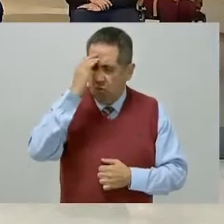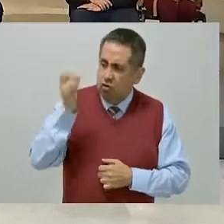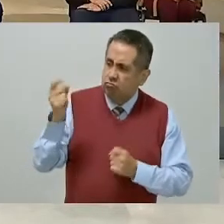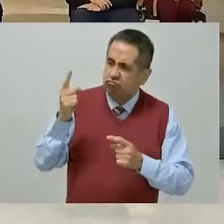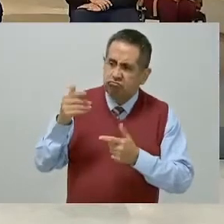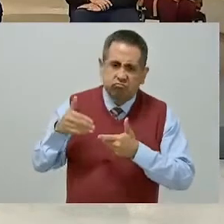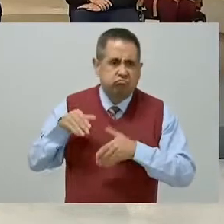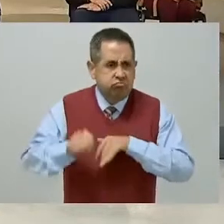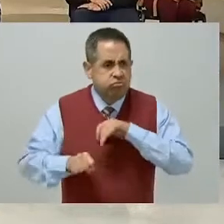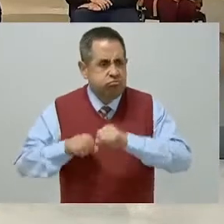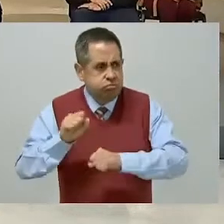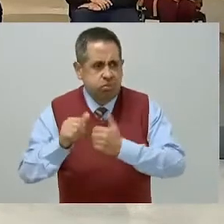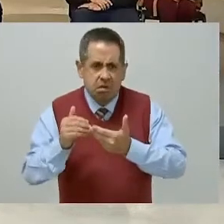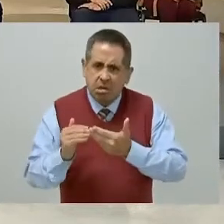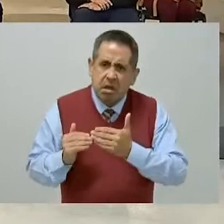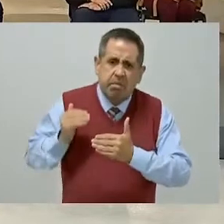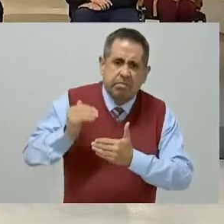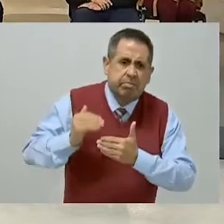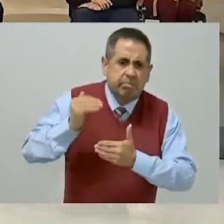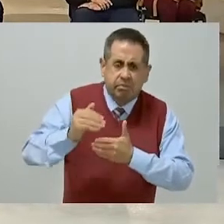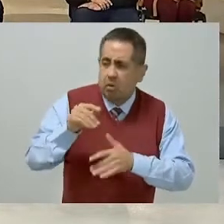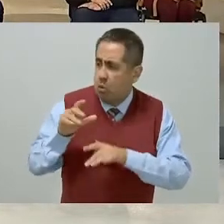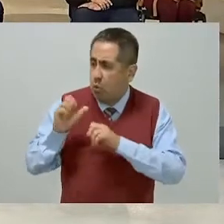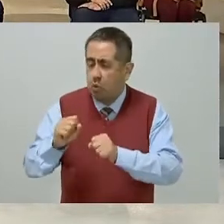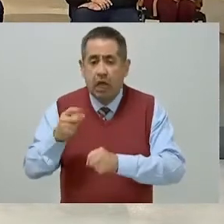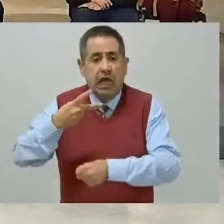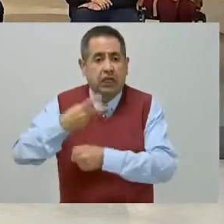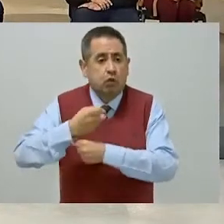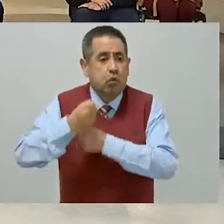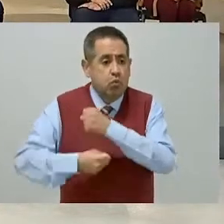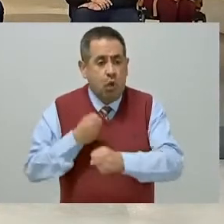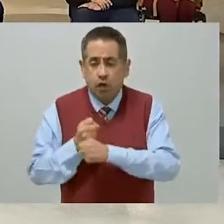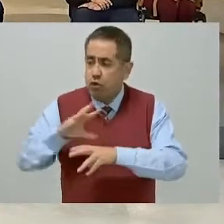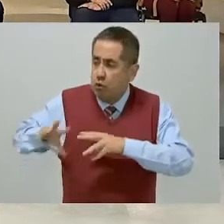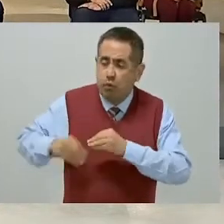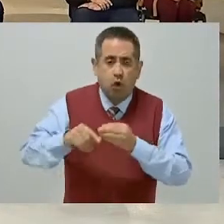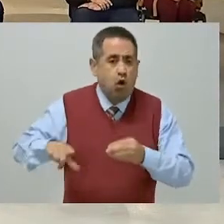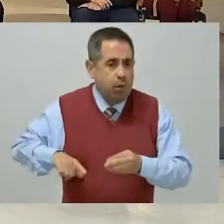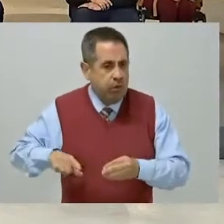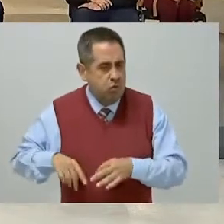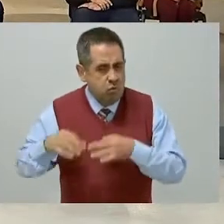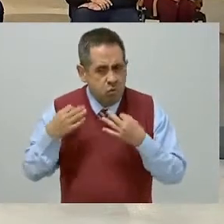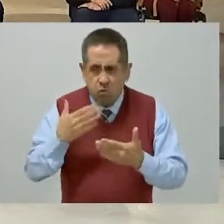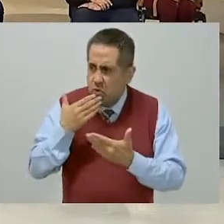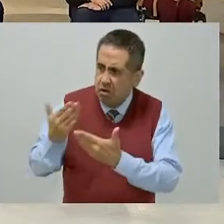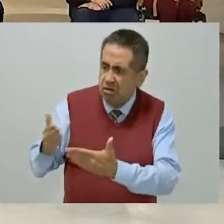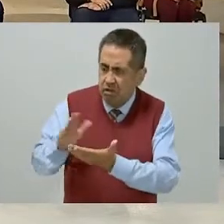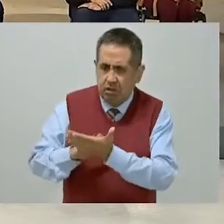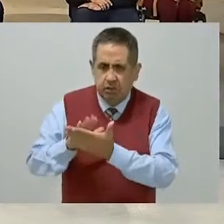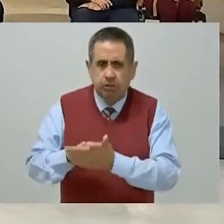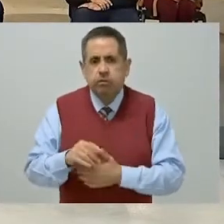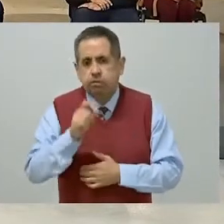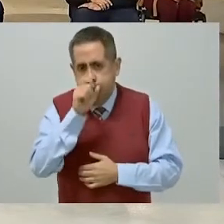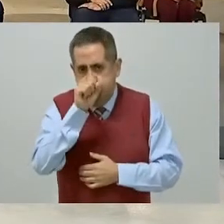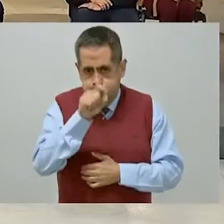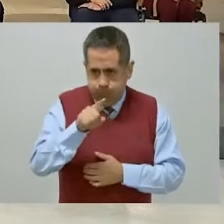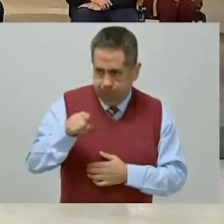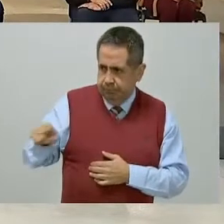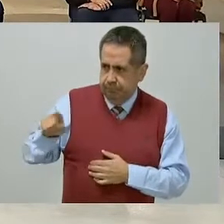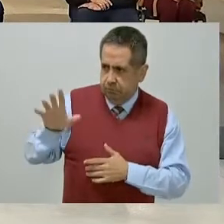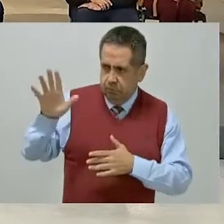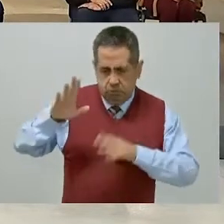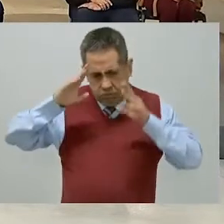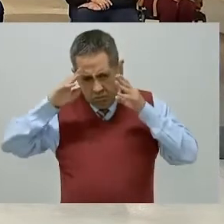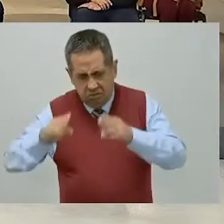y los avances obtenidos durante su segundo año de gobierno que refrenda su